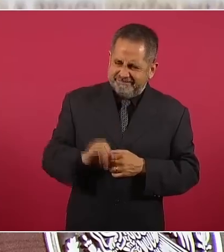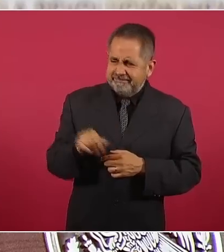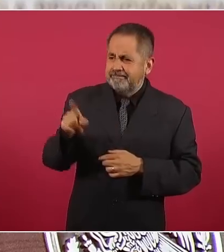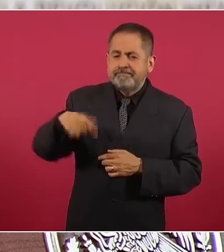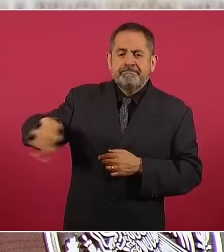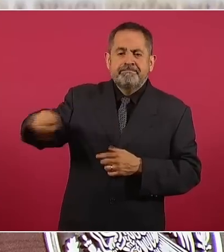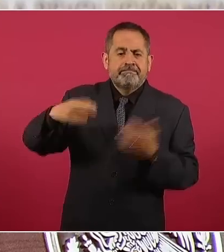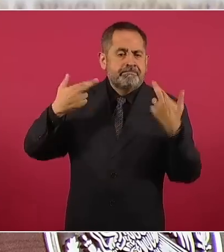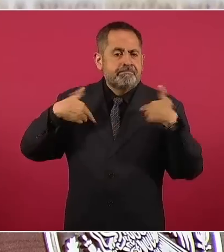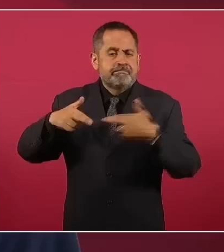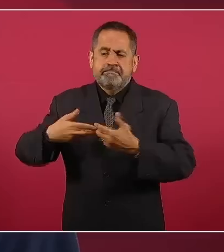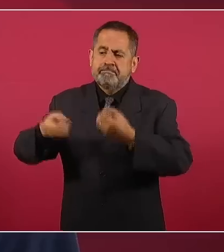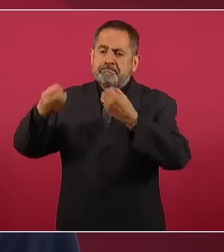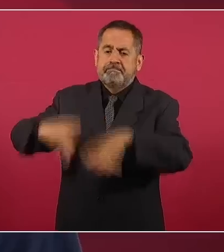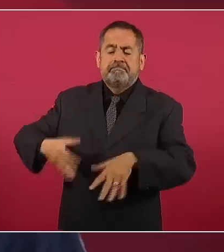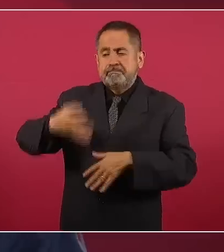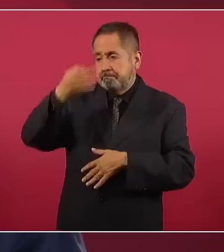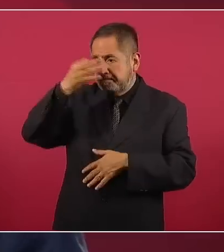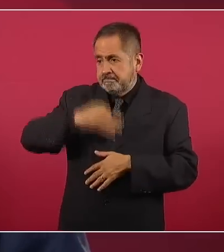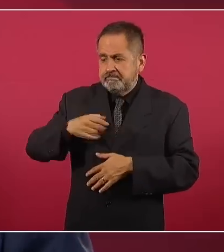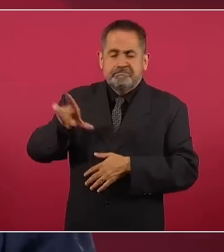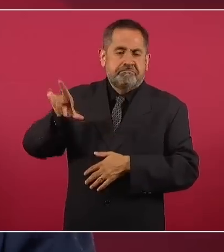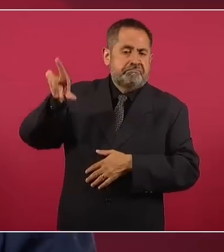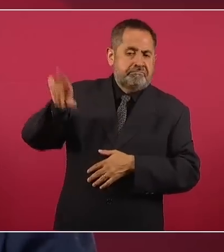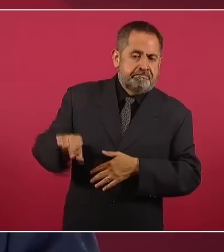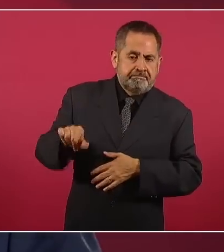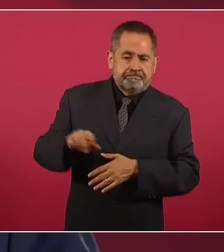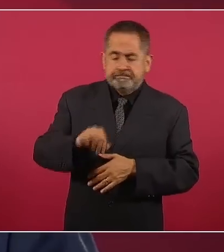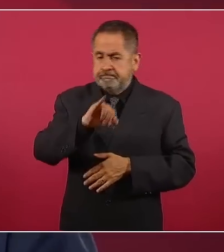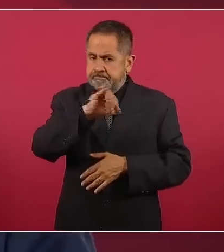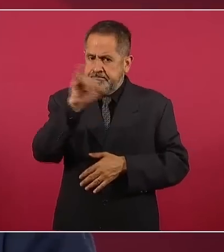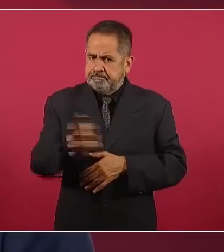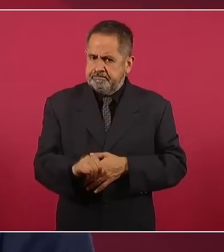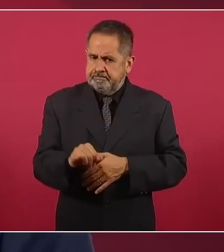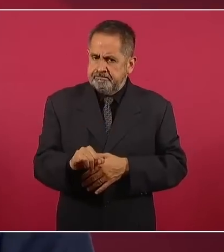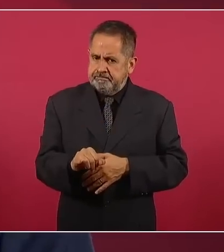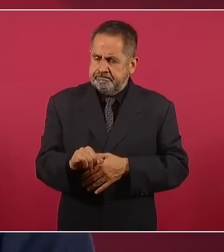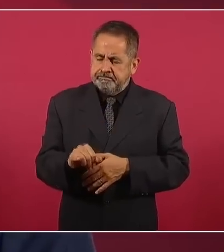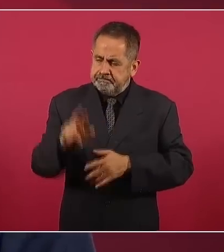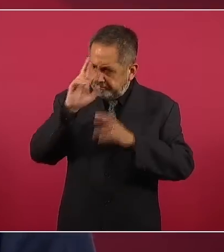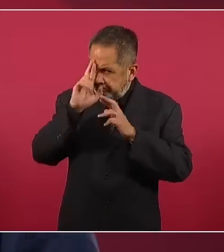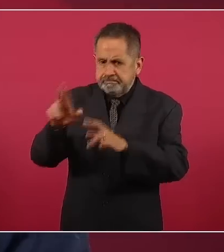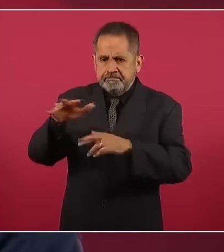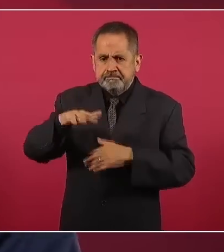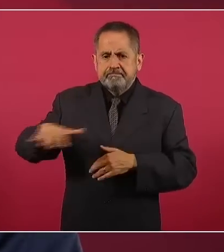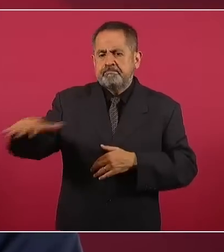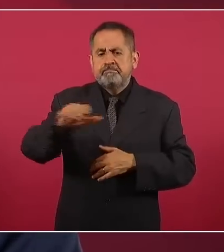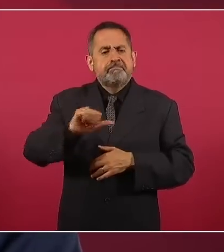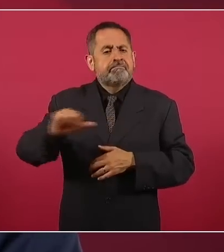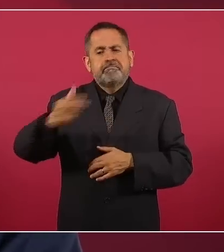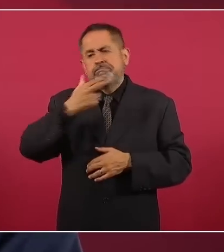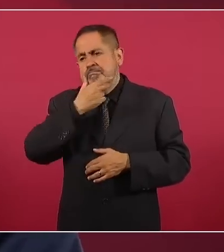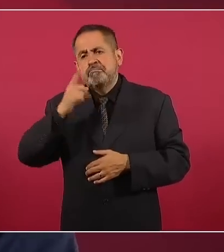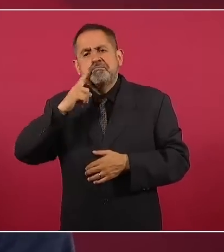dignidad de las maestras, de los maestros, como se hizo